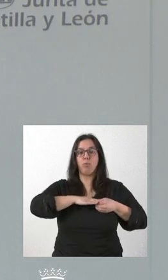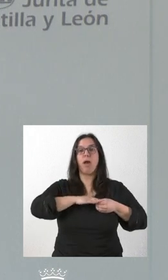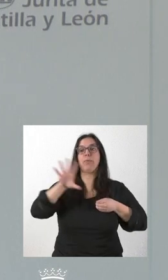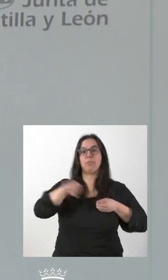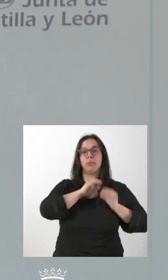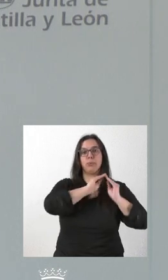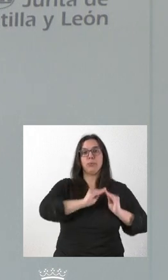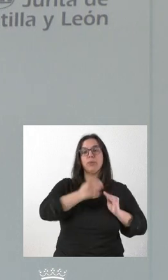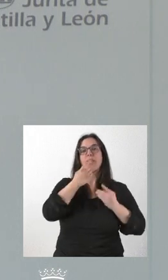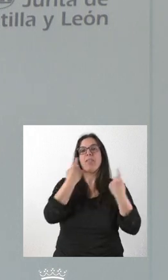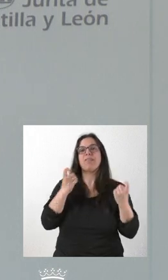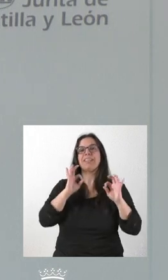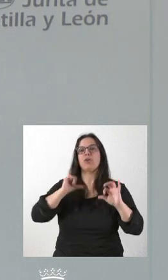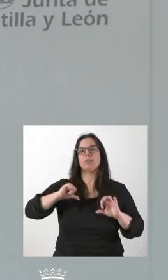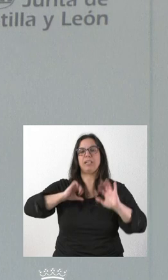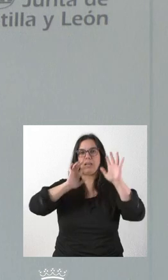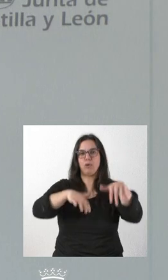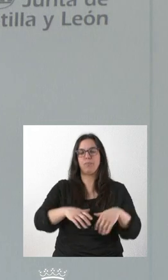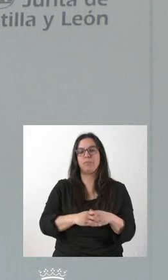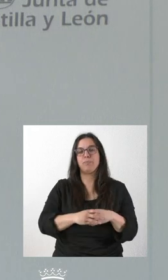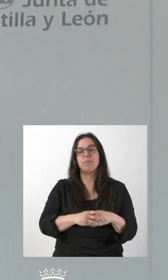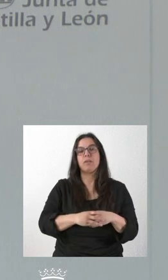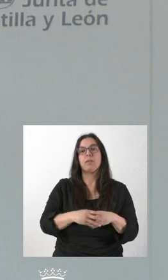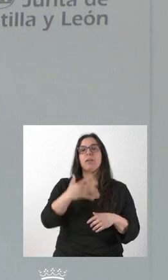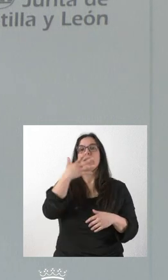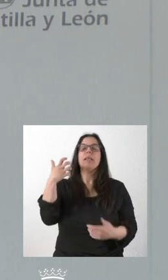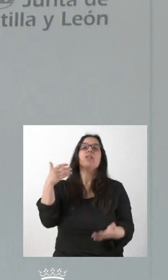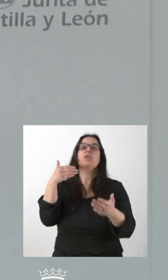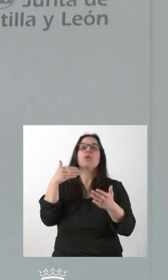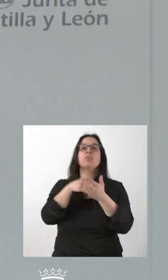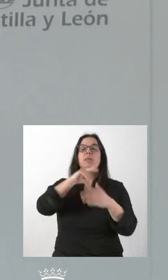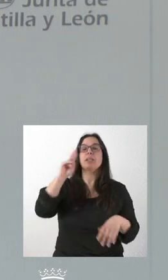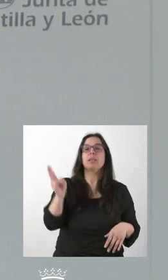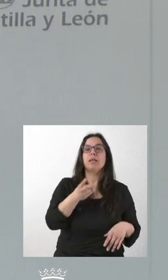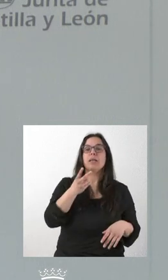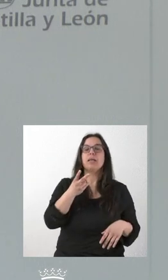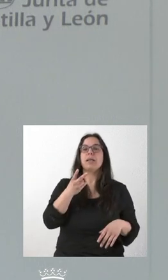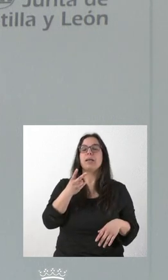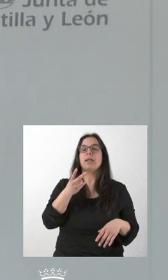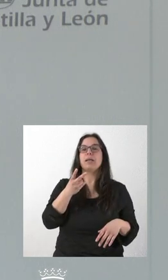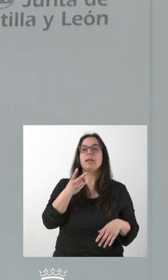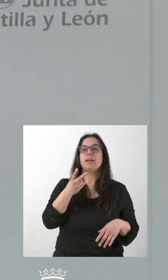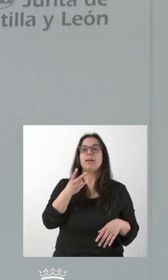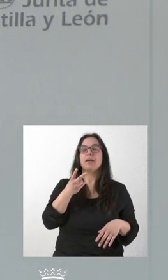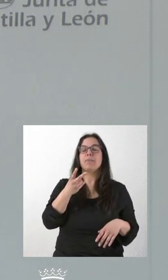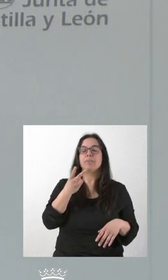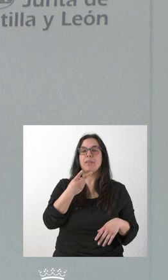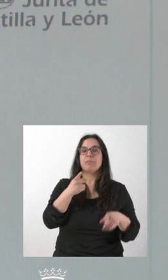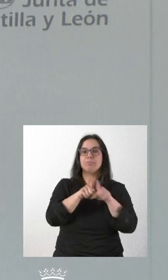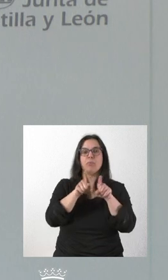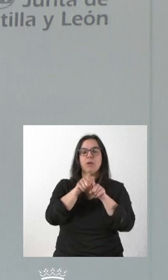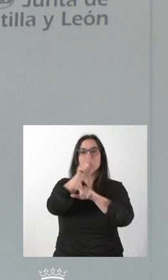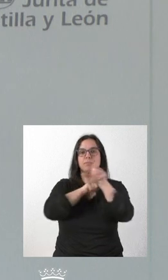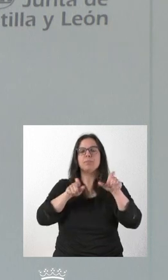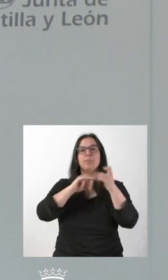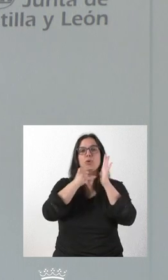este caso en León. Medio millón de euros para financiar el desarrollo del proyecto Atrapadas para el ejercicio 2023. Saben ustedes